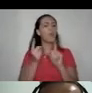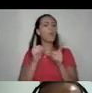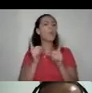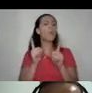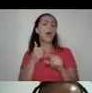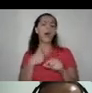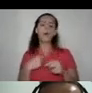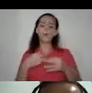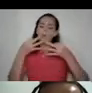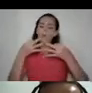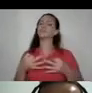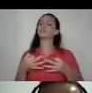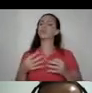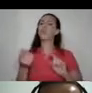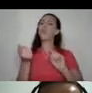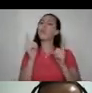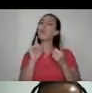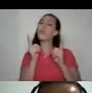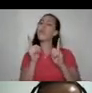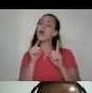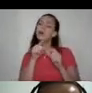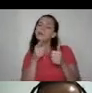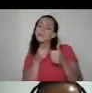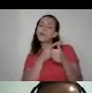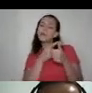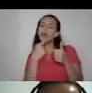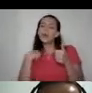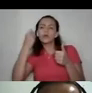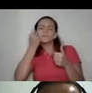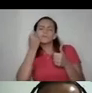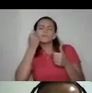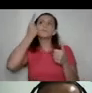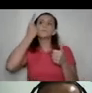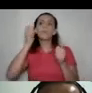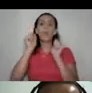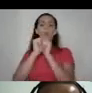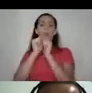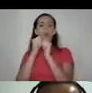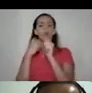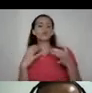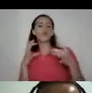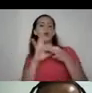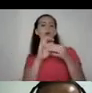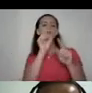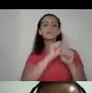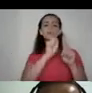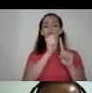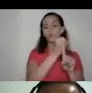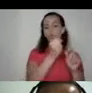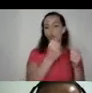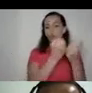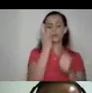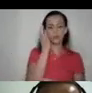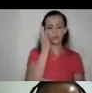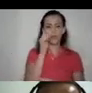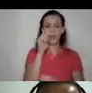posicionamiento? ¿cuál es eso primero que se me viene a la mente con lo cual asocio esta situación? ¿es algo que se basa